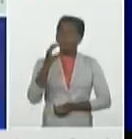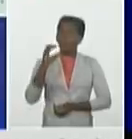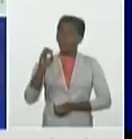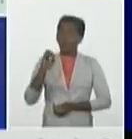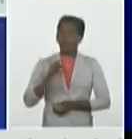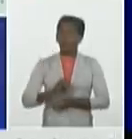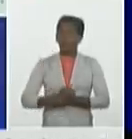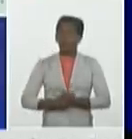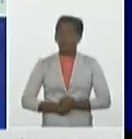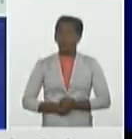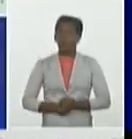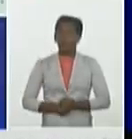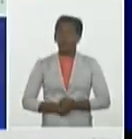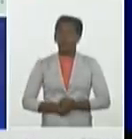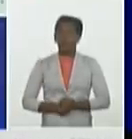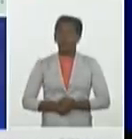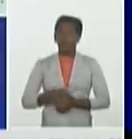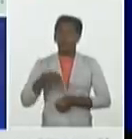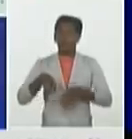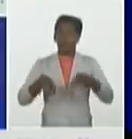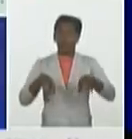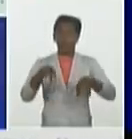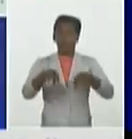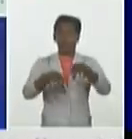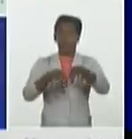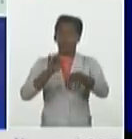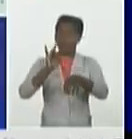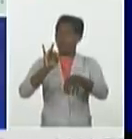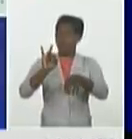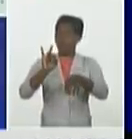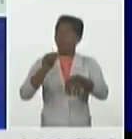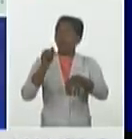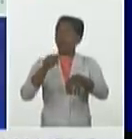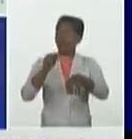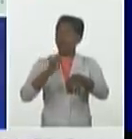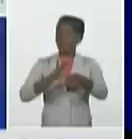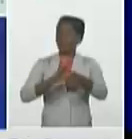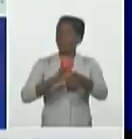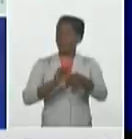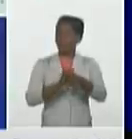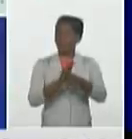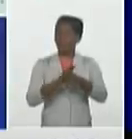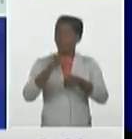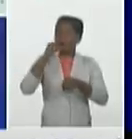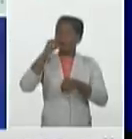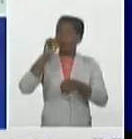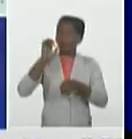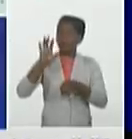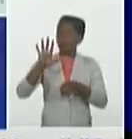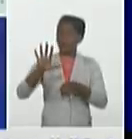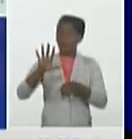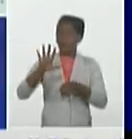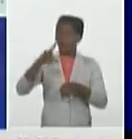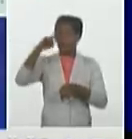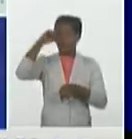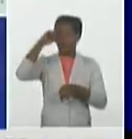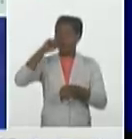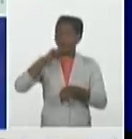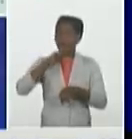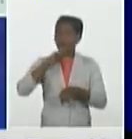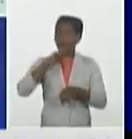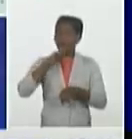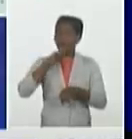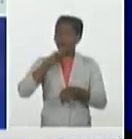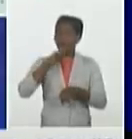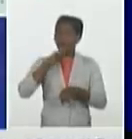dispersos en 7 municipios de este territorio Bauta con 5 San Antonio de los Baños y Alquizar con